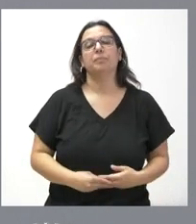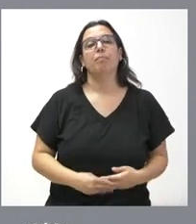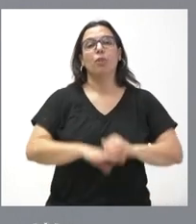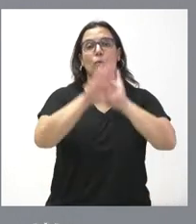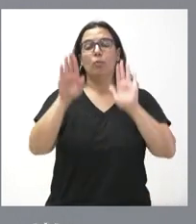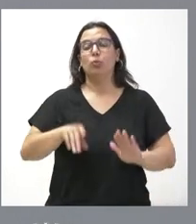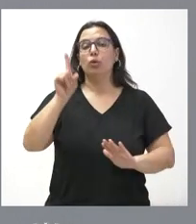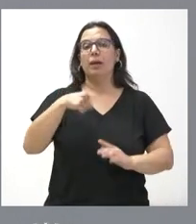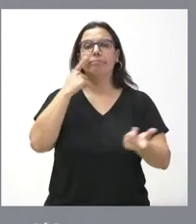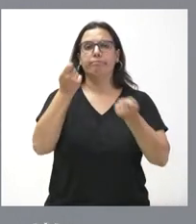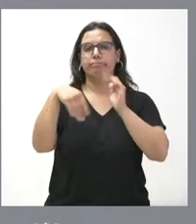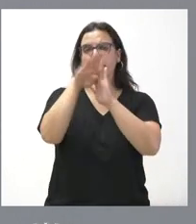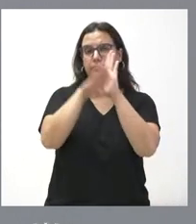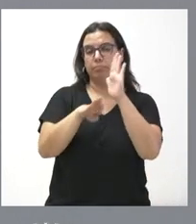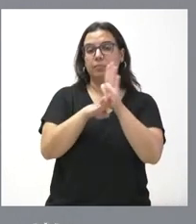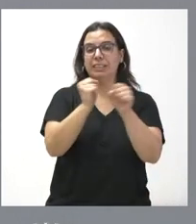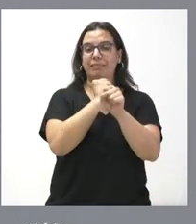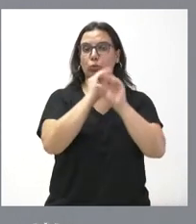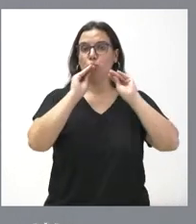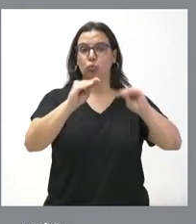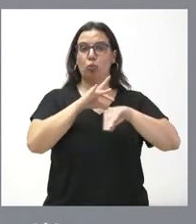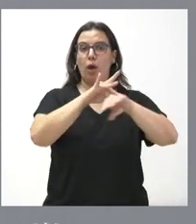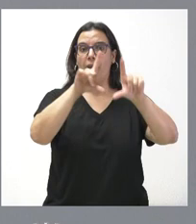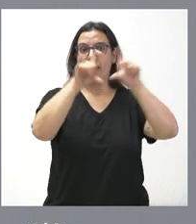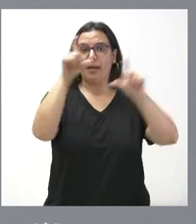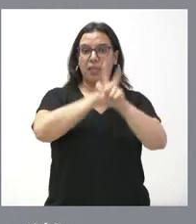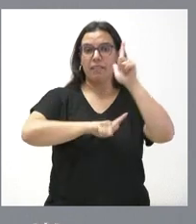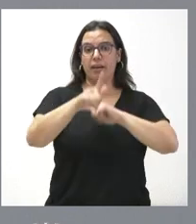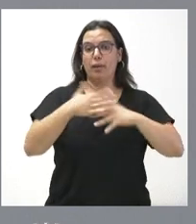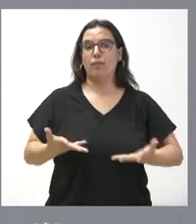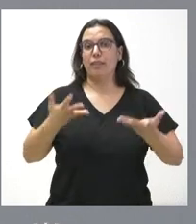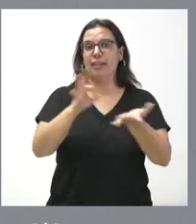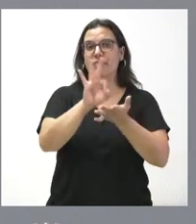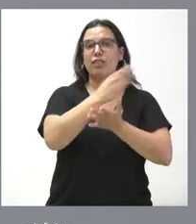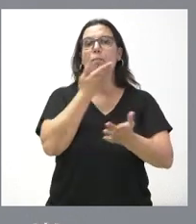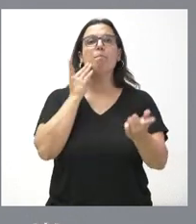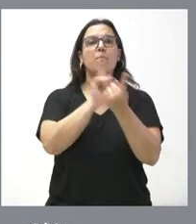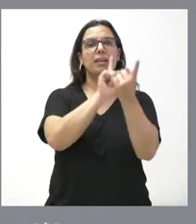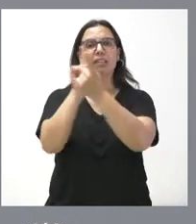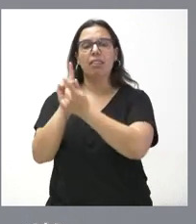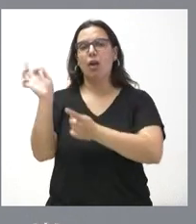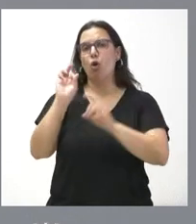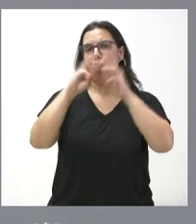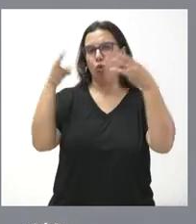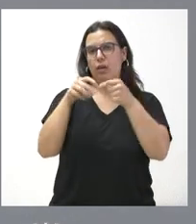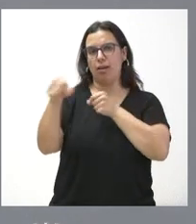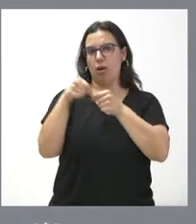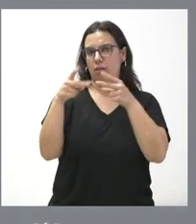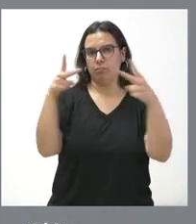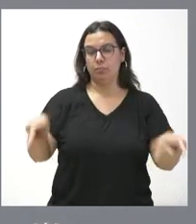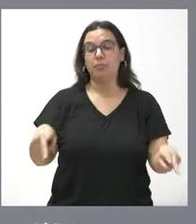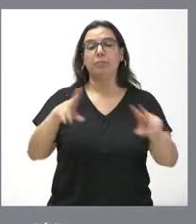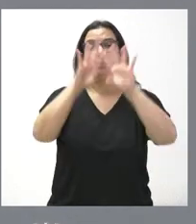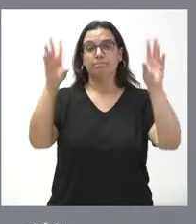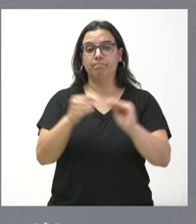regula la actividad de las agencias de viajes para prestar sus servicios de forma presencial o bien online. En síntesis, se